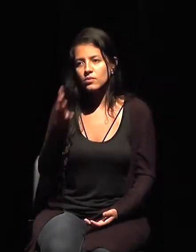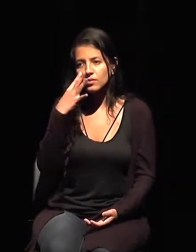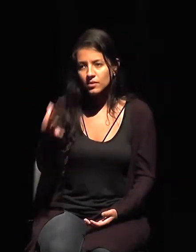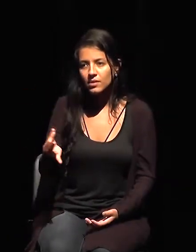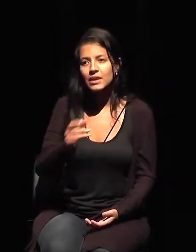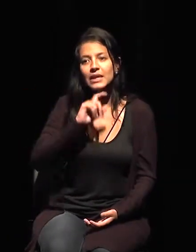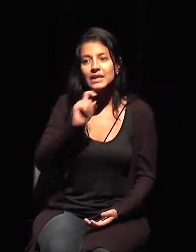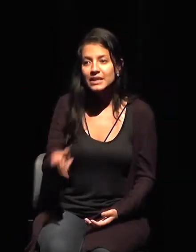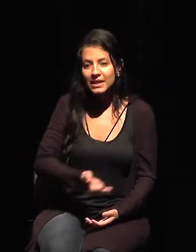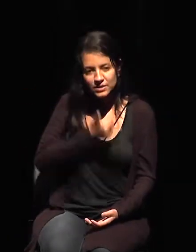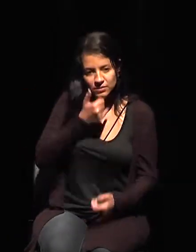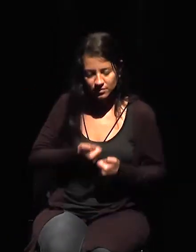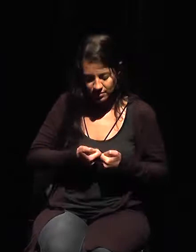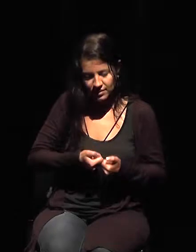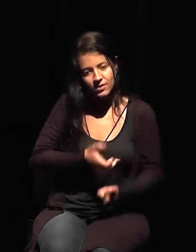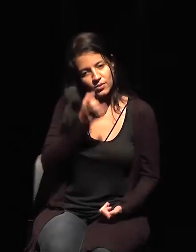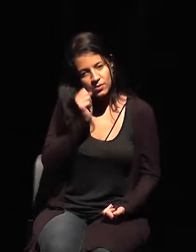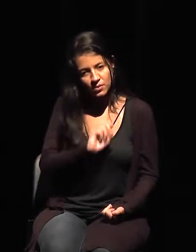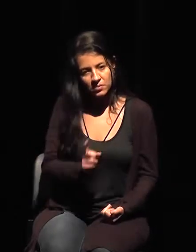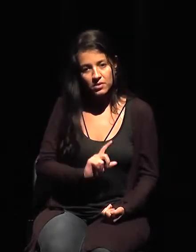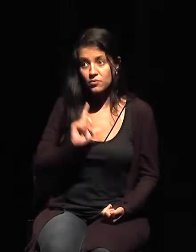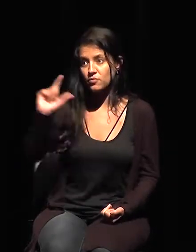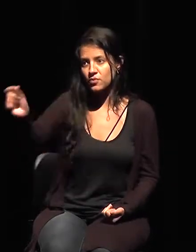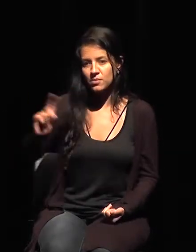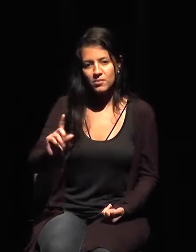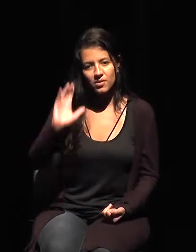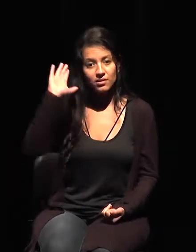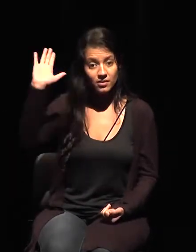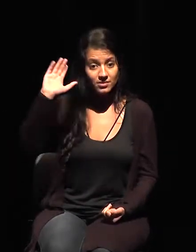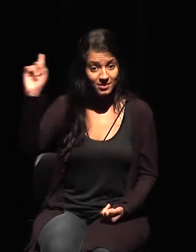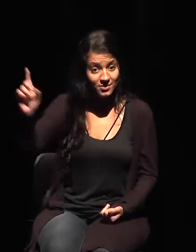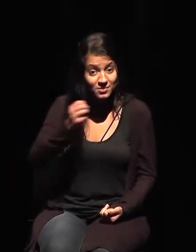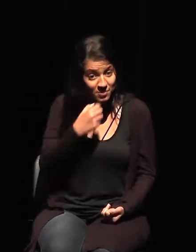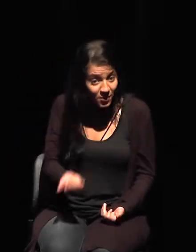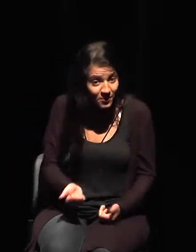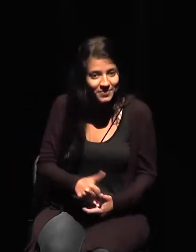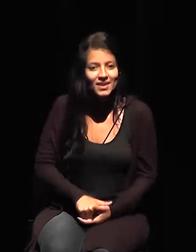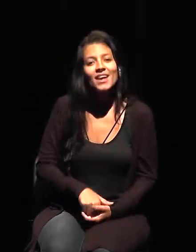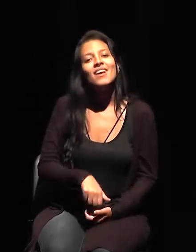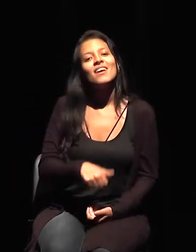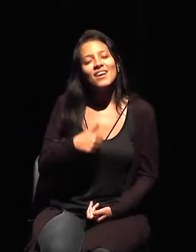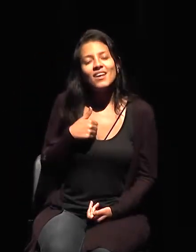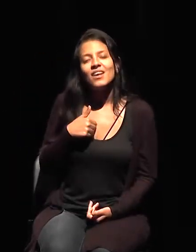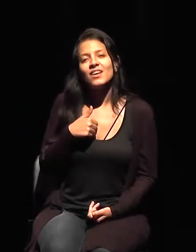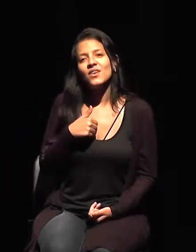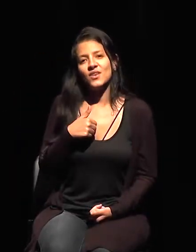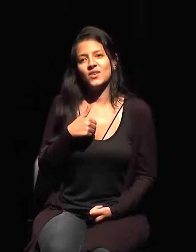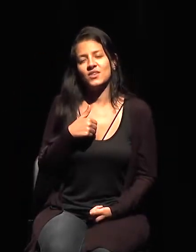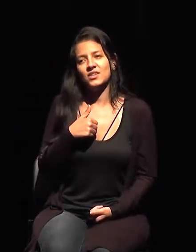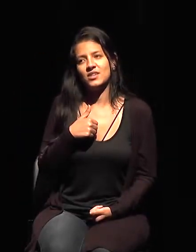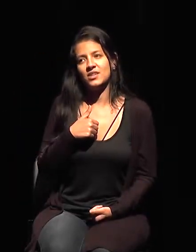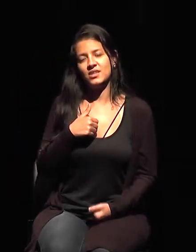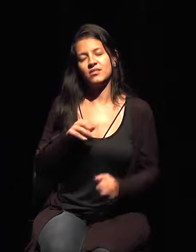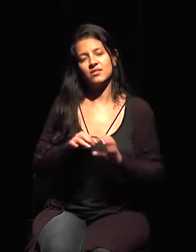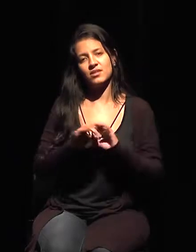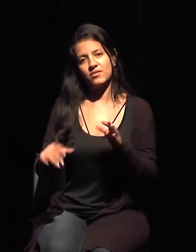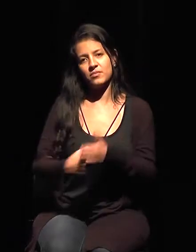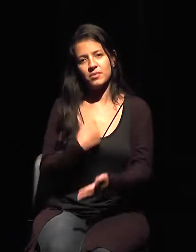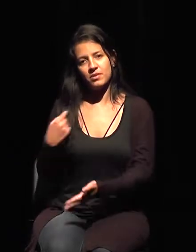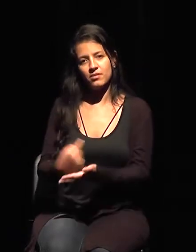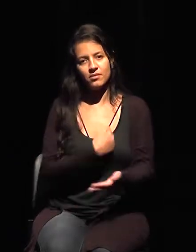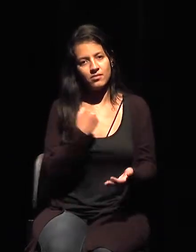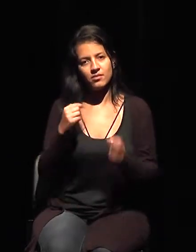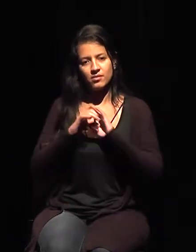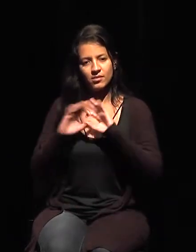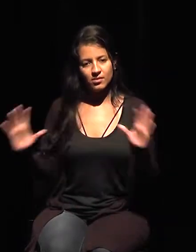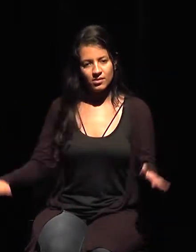gracias por su atención y estaré aquí a su disposición para la pregunta, las preguntas pueden hacer cuantas preguntas